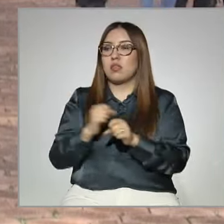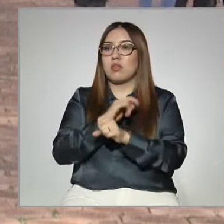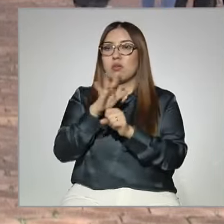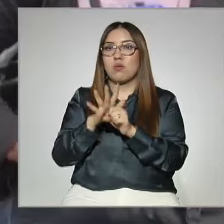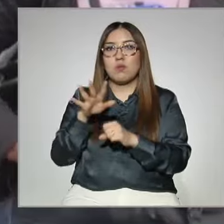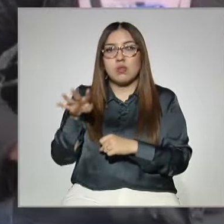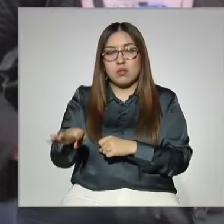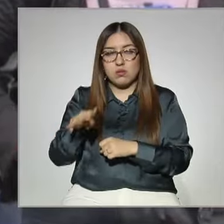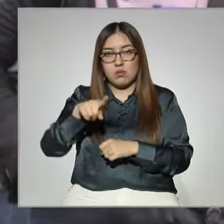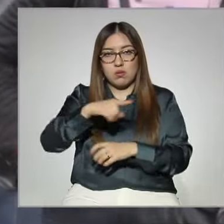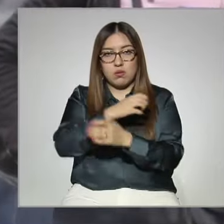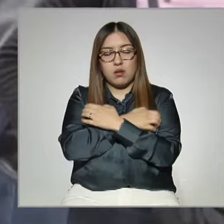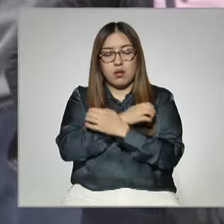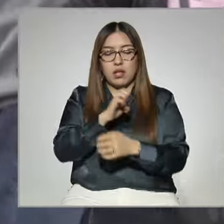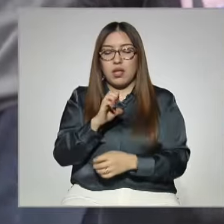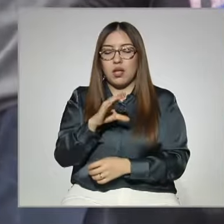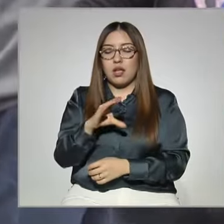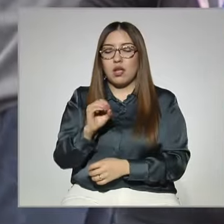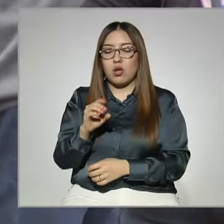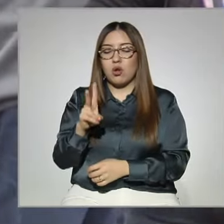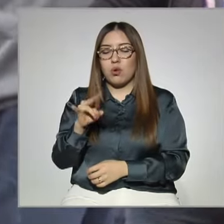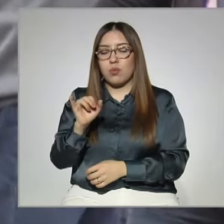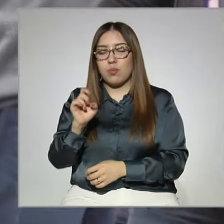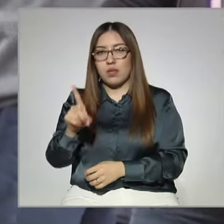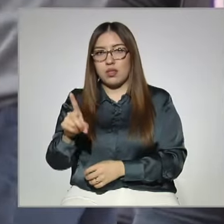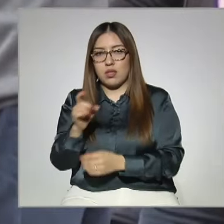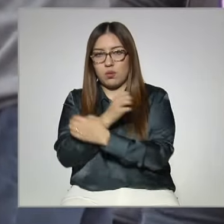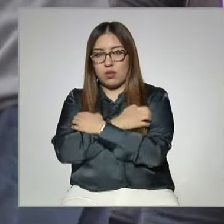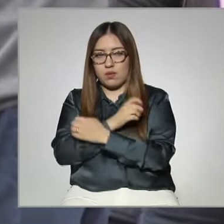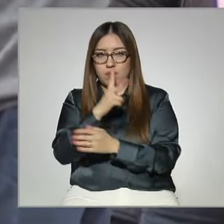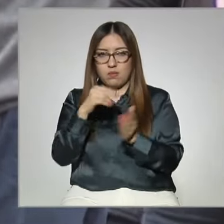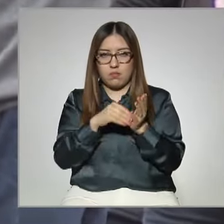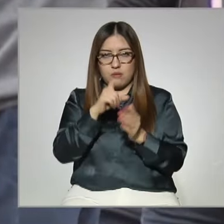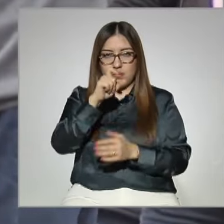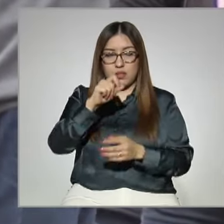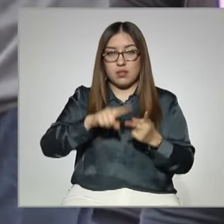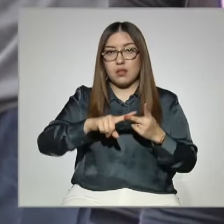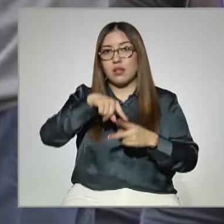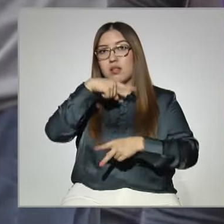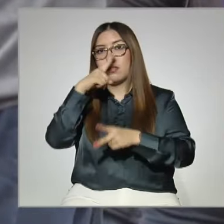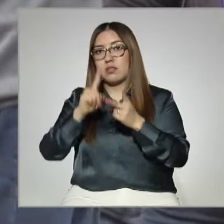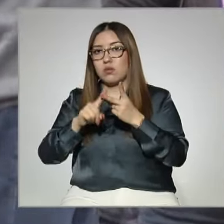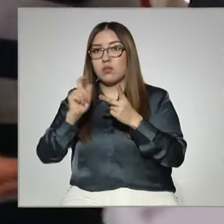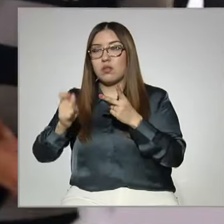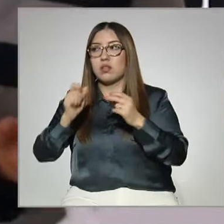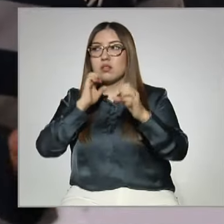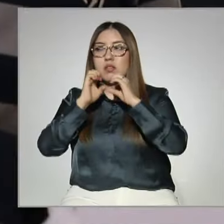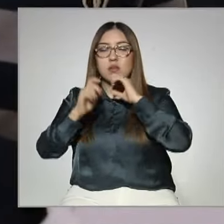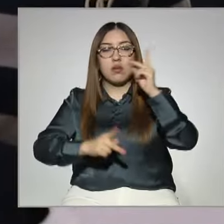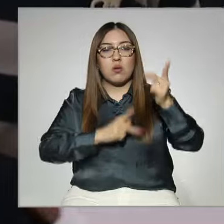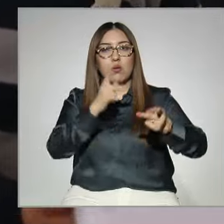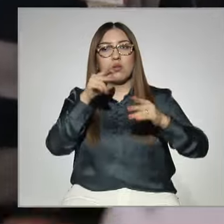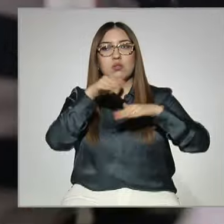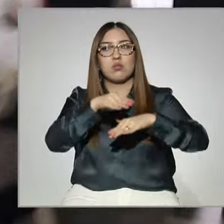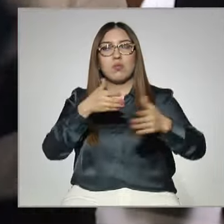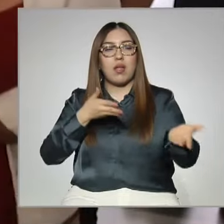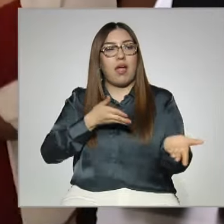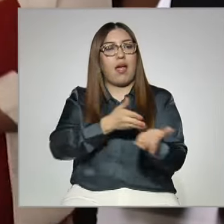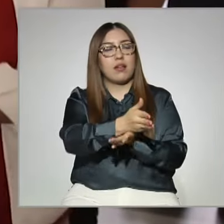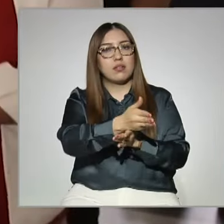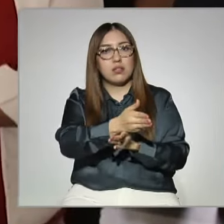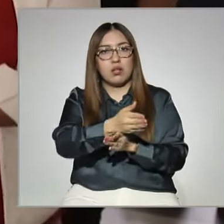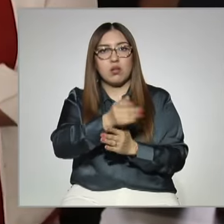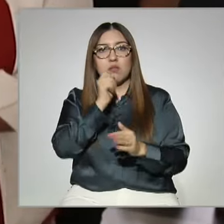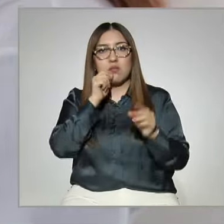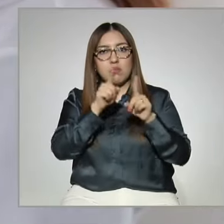en la educación, la COVID educativa en el 2020, y la segunda fue la encuesta nacional sobre acceso y permanencia de